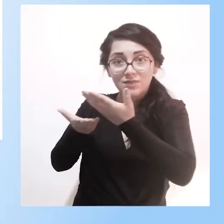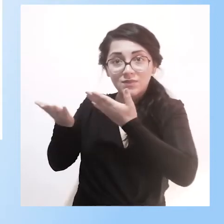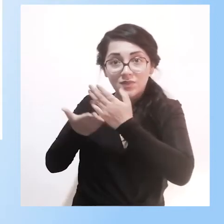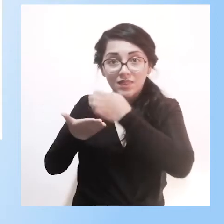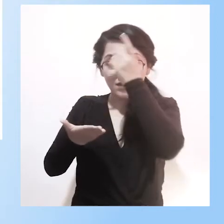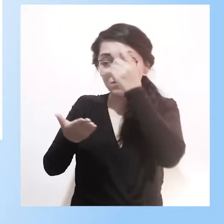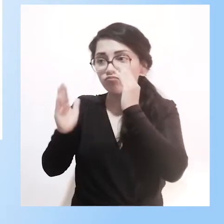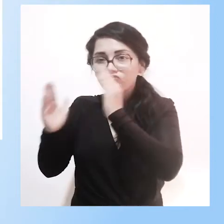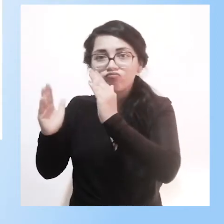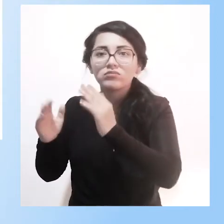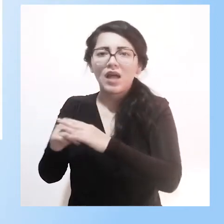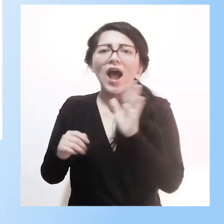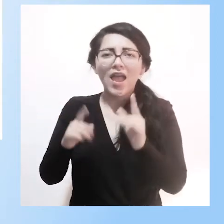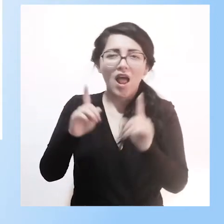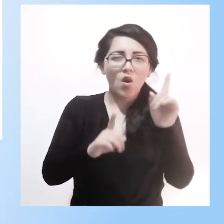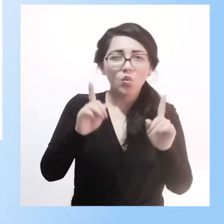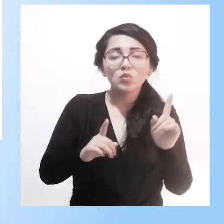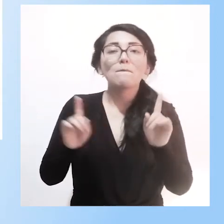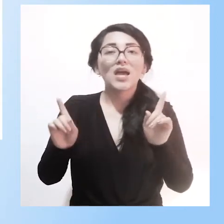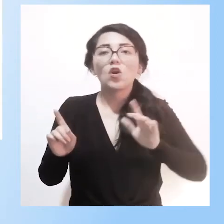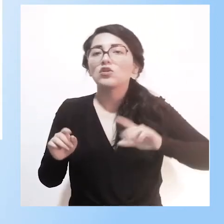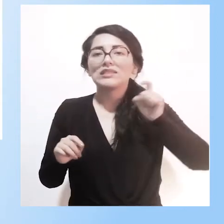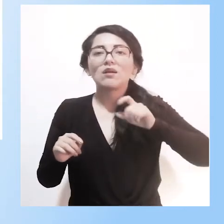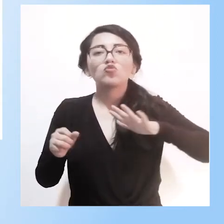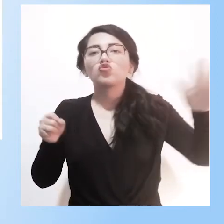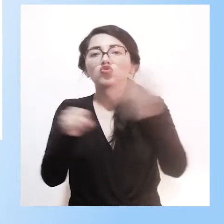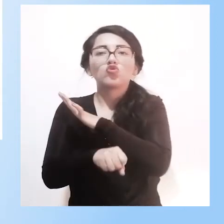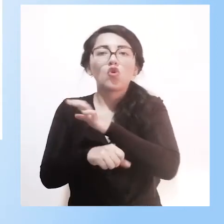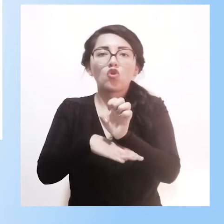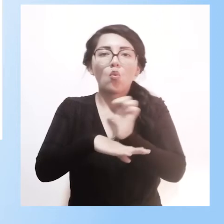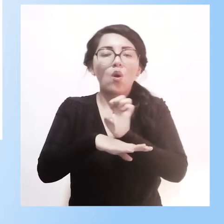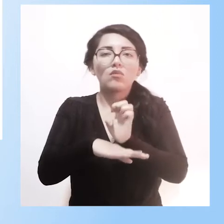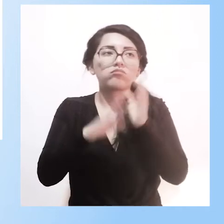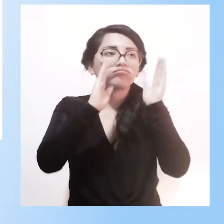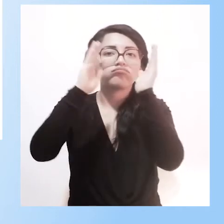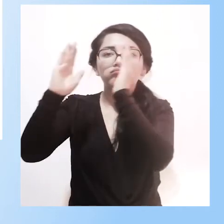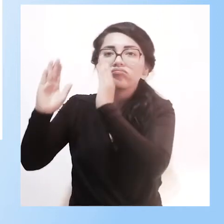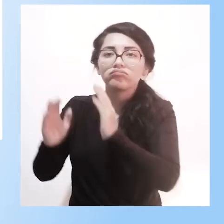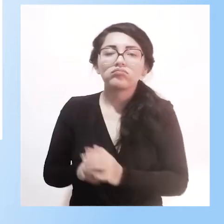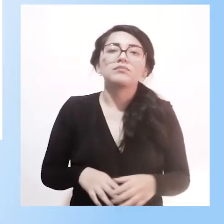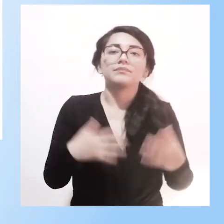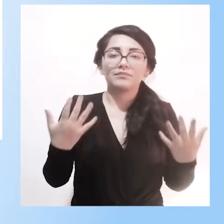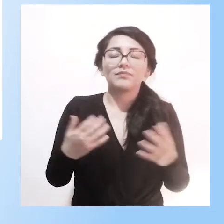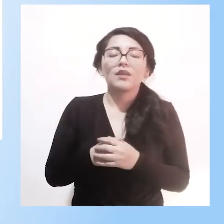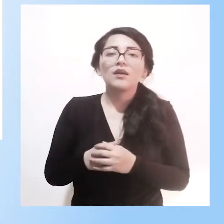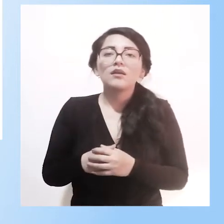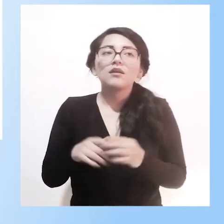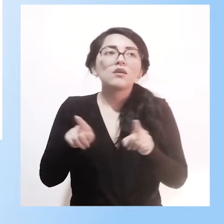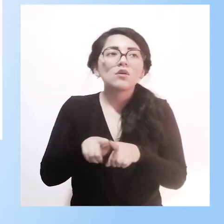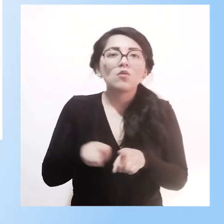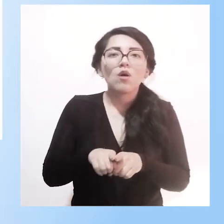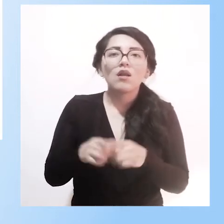que esta cobertura sea a nivel nacional. En talento humano, incorporar docentes itinerantes en todos los hospitales y CETAT. Crear